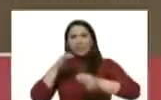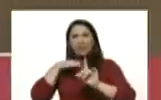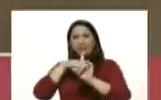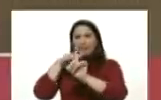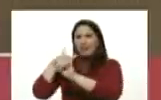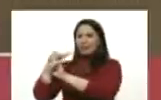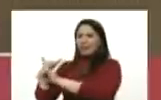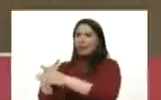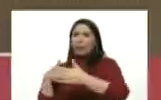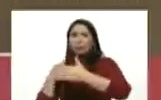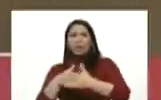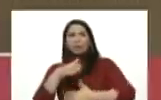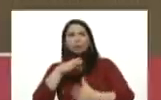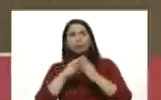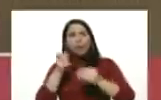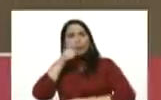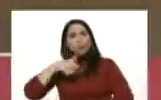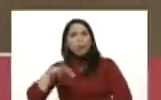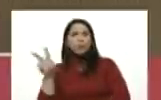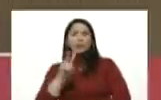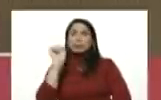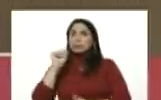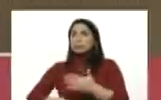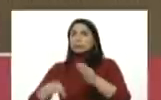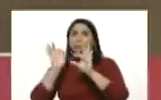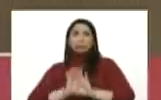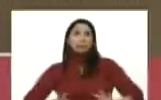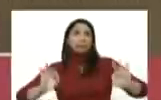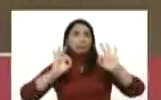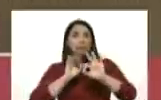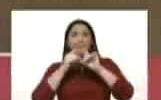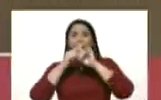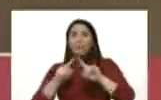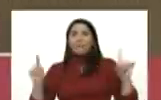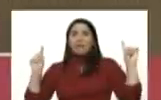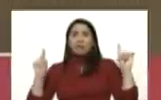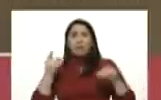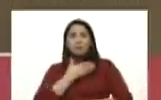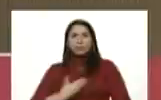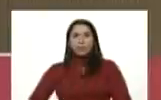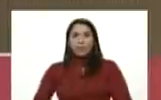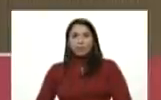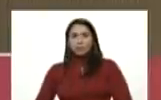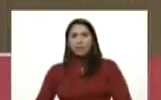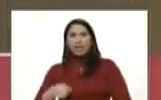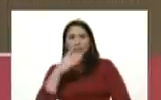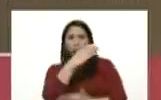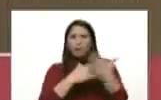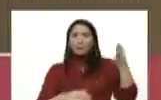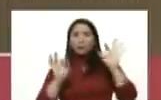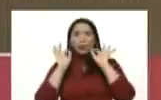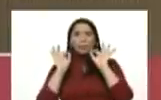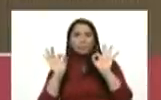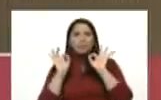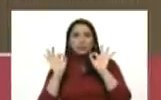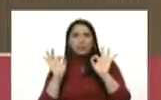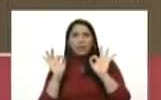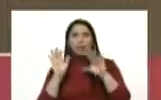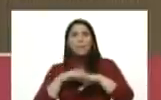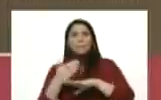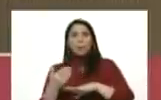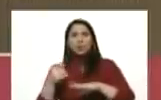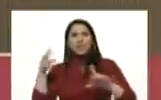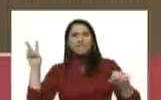la población venezolana sin ningún tipo de distingo presidente es un capítulo especial porque